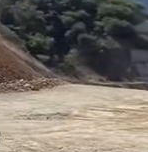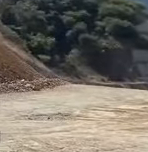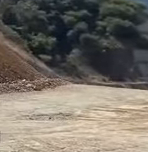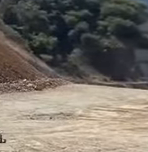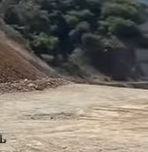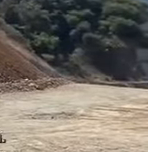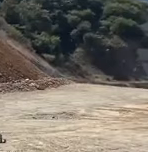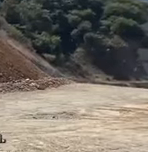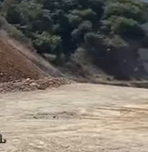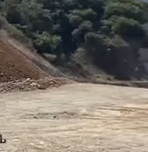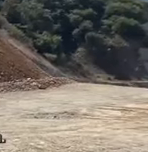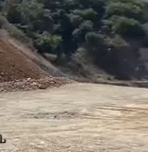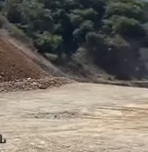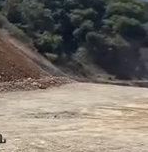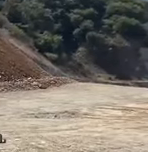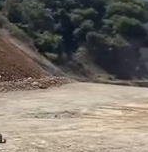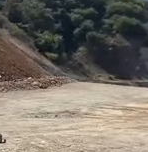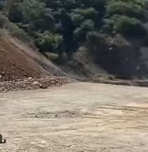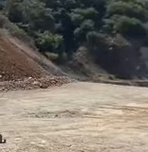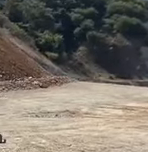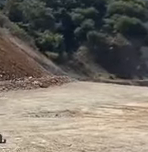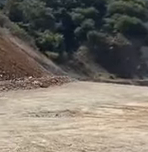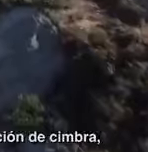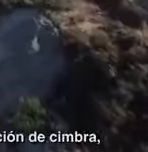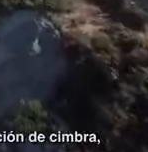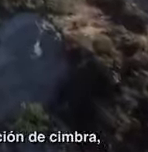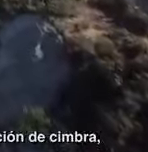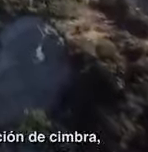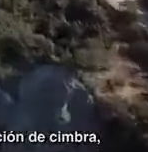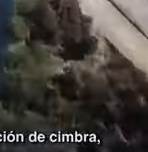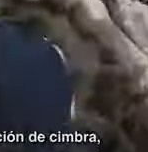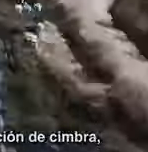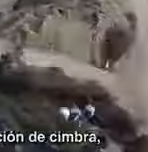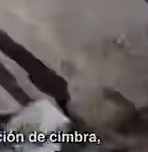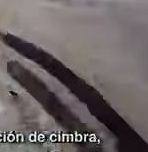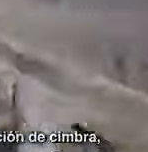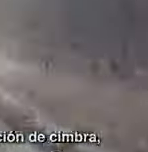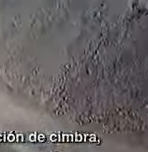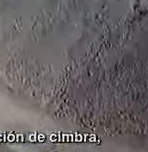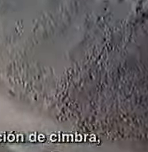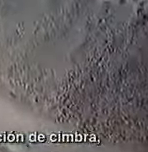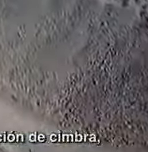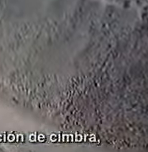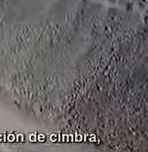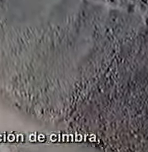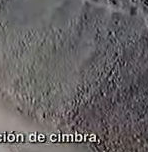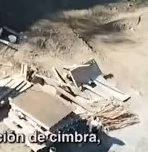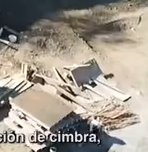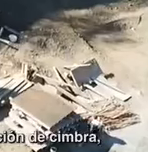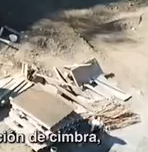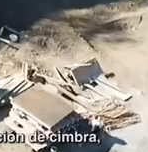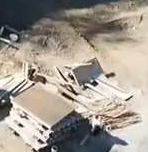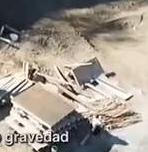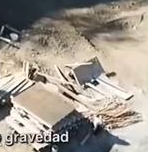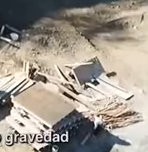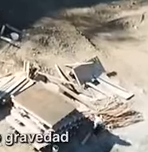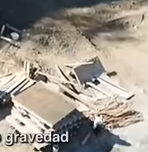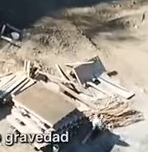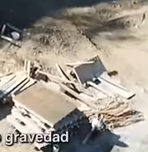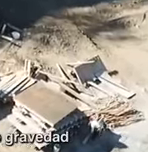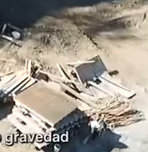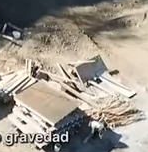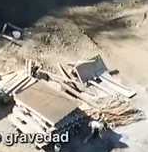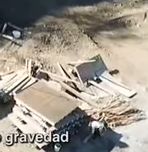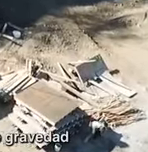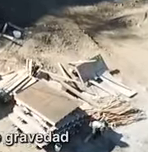lanzado en el talud en la margen izquierda del canal de descarga. En el vertedor 2, en el canal de llamada, continúa la colocación de simbra, acero de